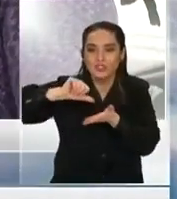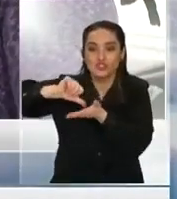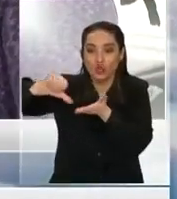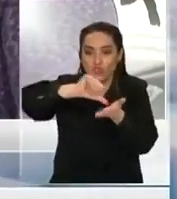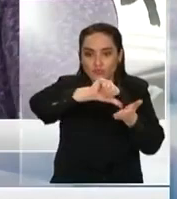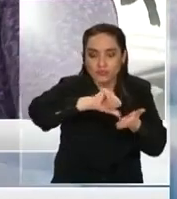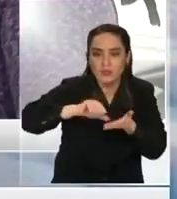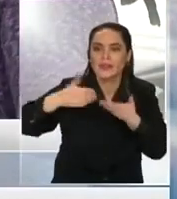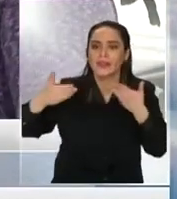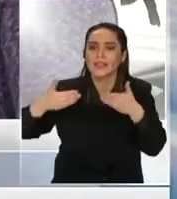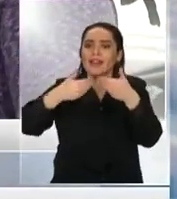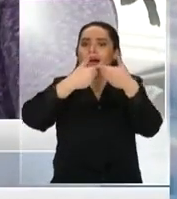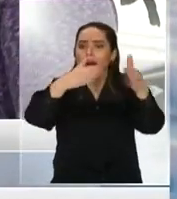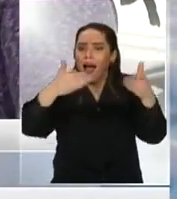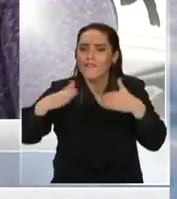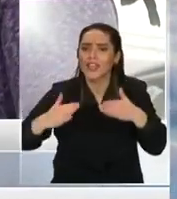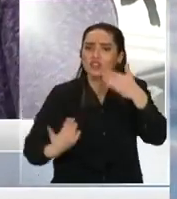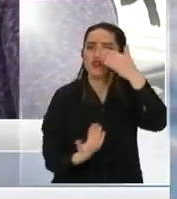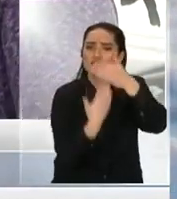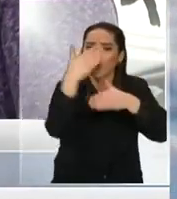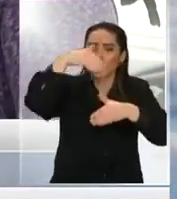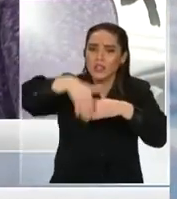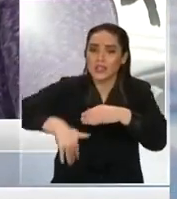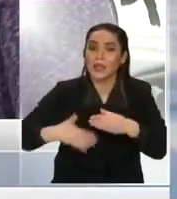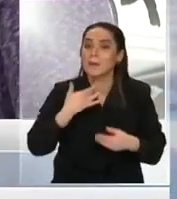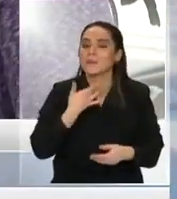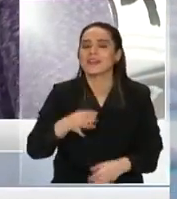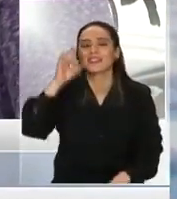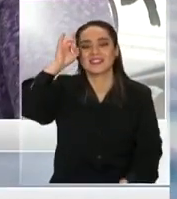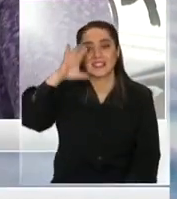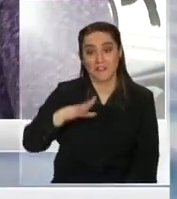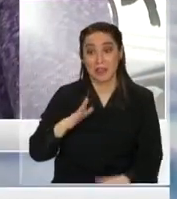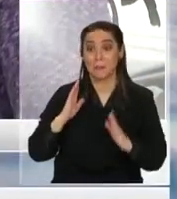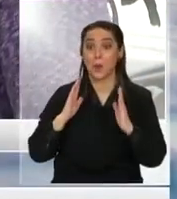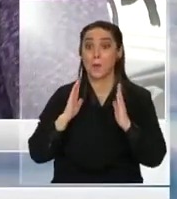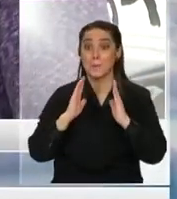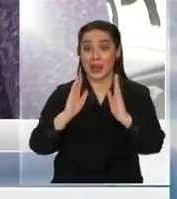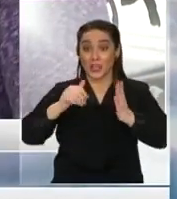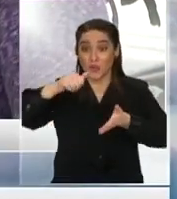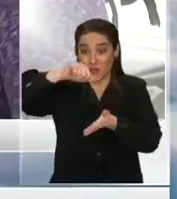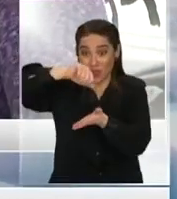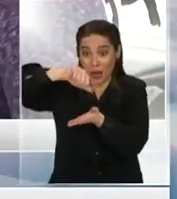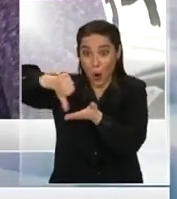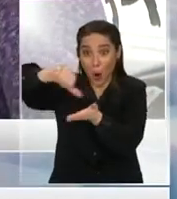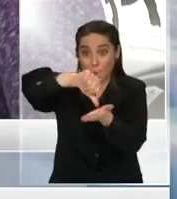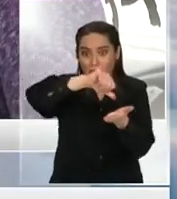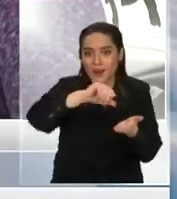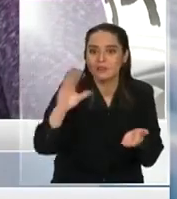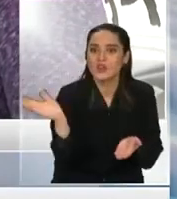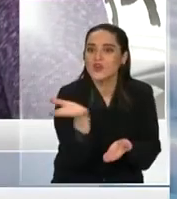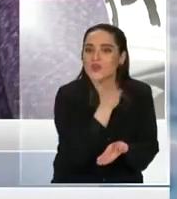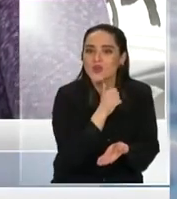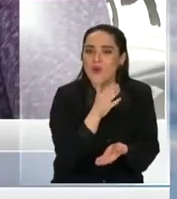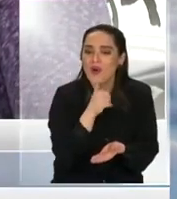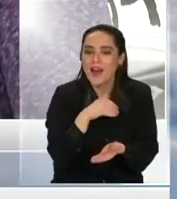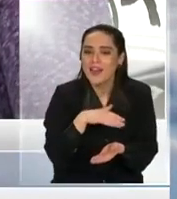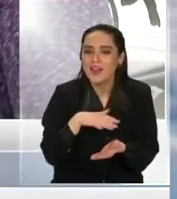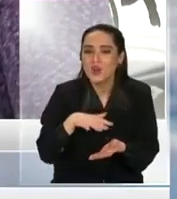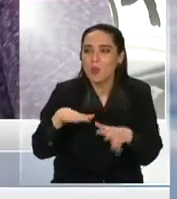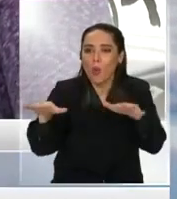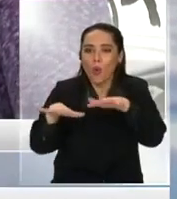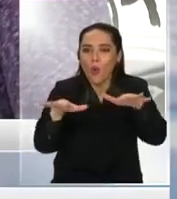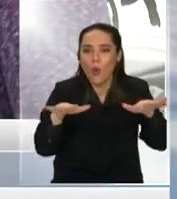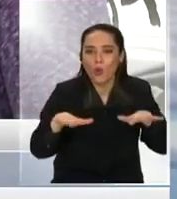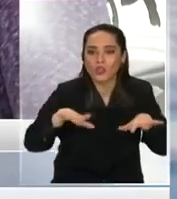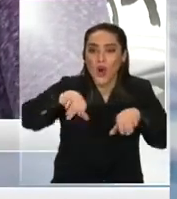complejas y discutibles ¿no? porque sabemos que los pabellones para operar no están siendo ocupados todas las horas que